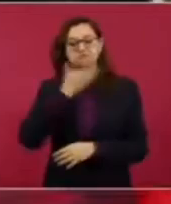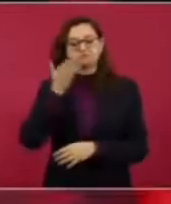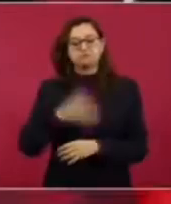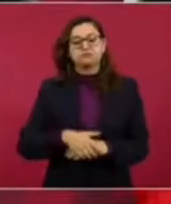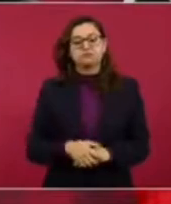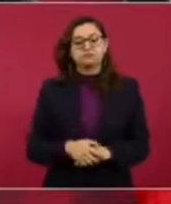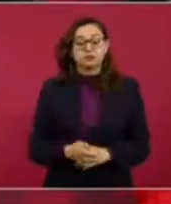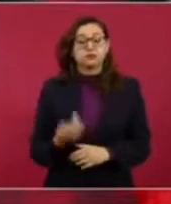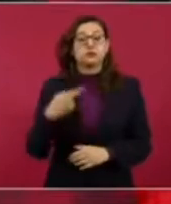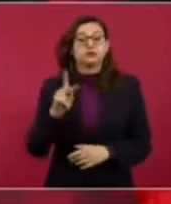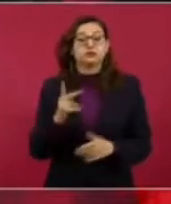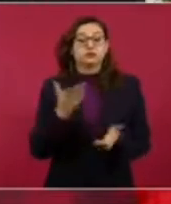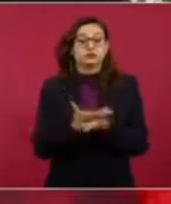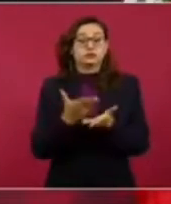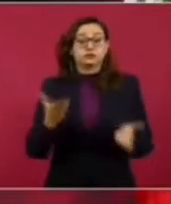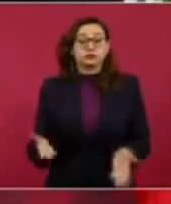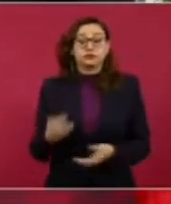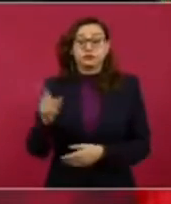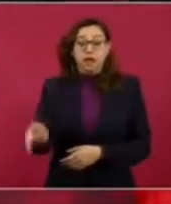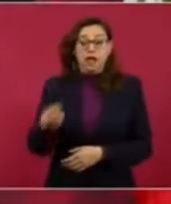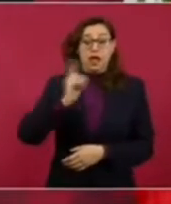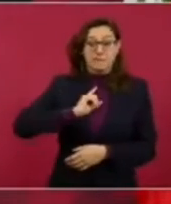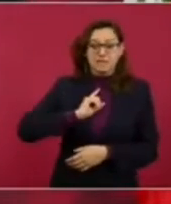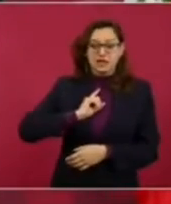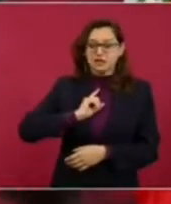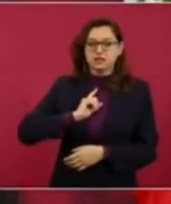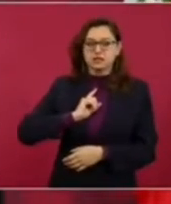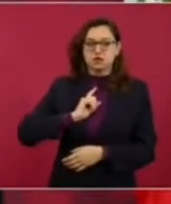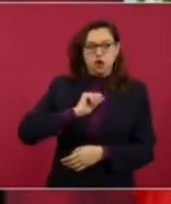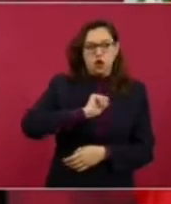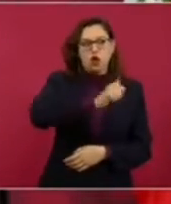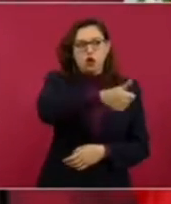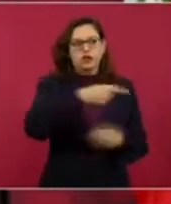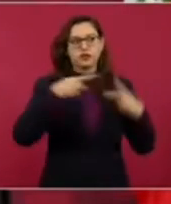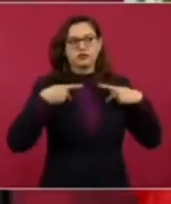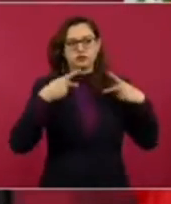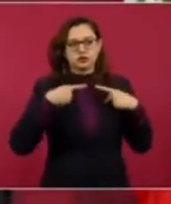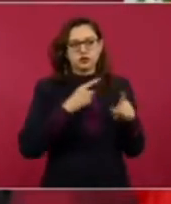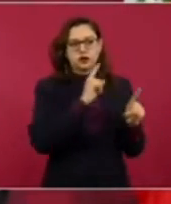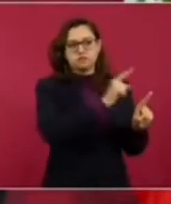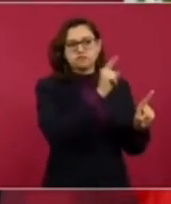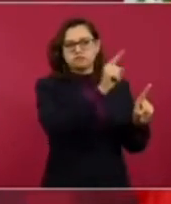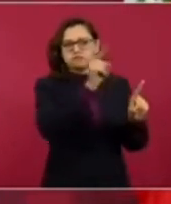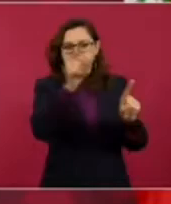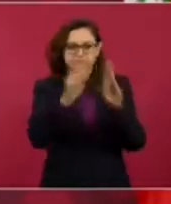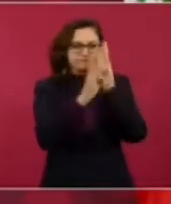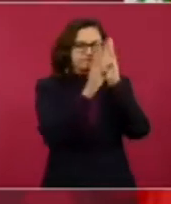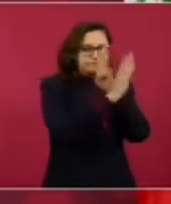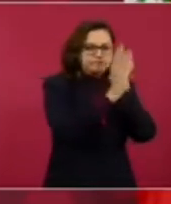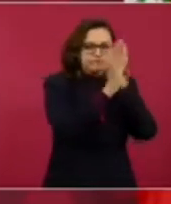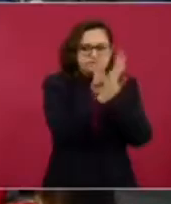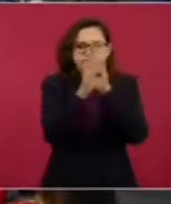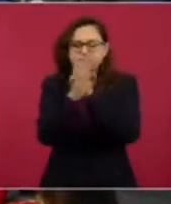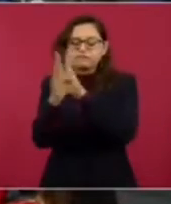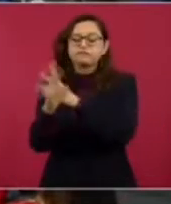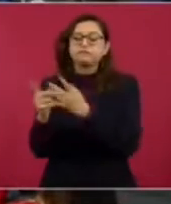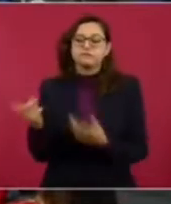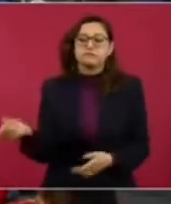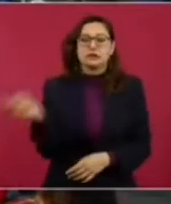a más personas. ¿Se acuerdan cómo cuestionaron